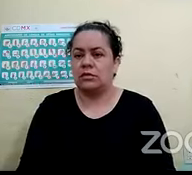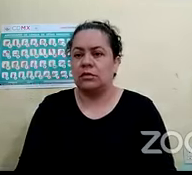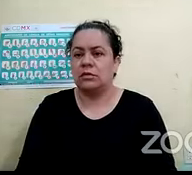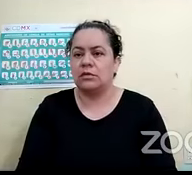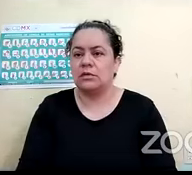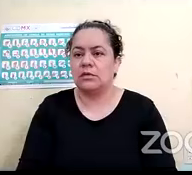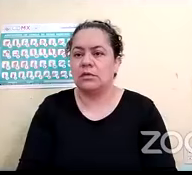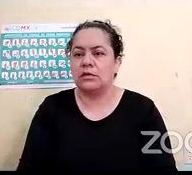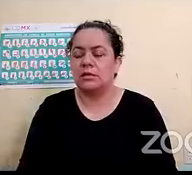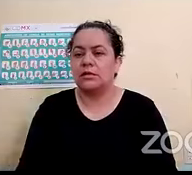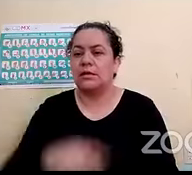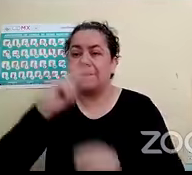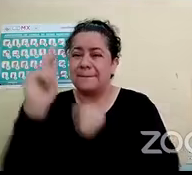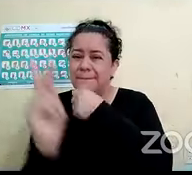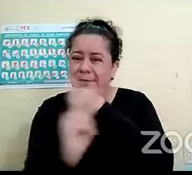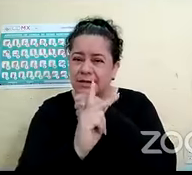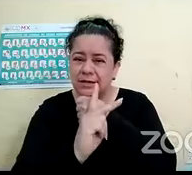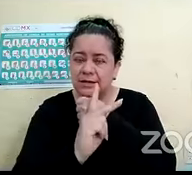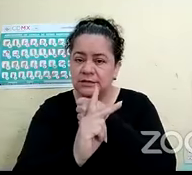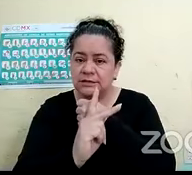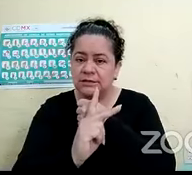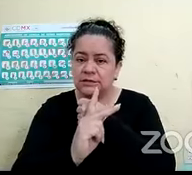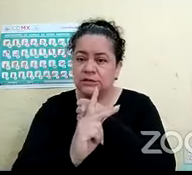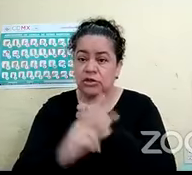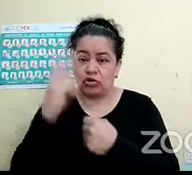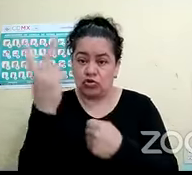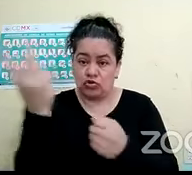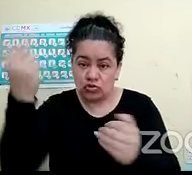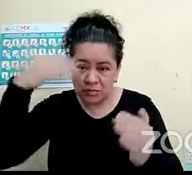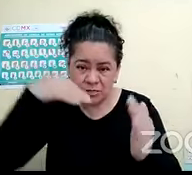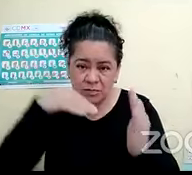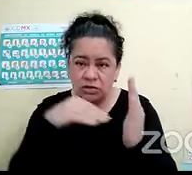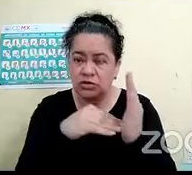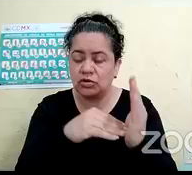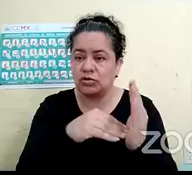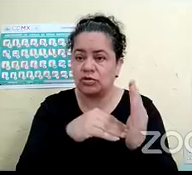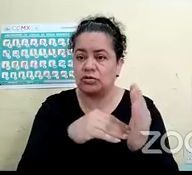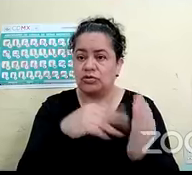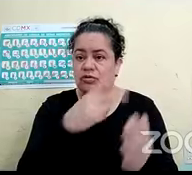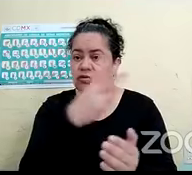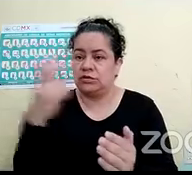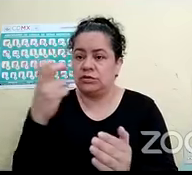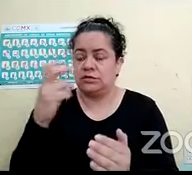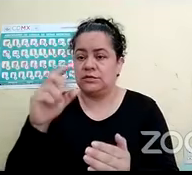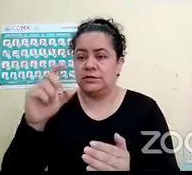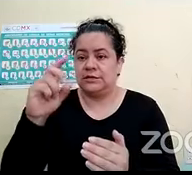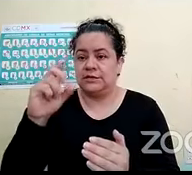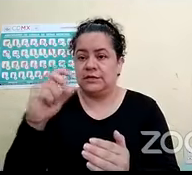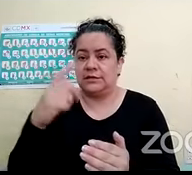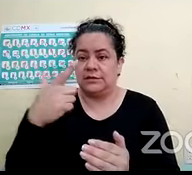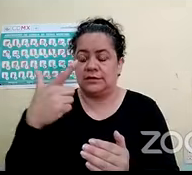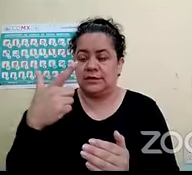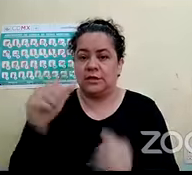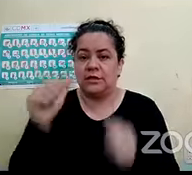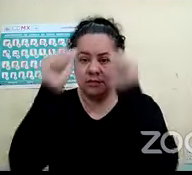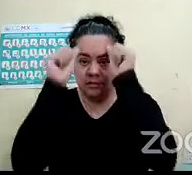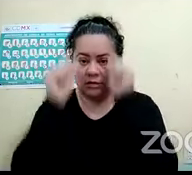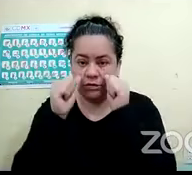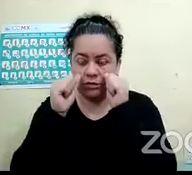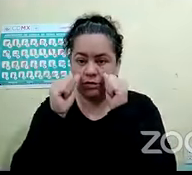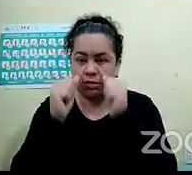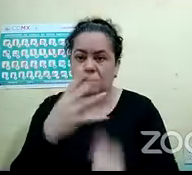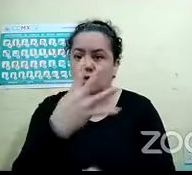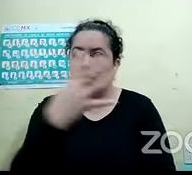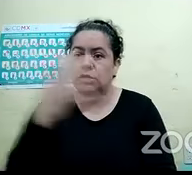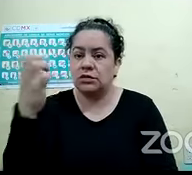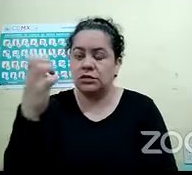el país existen aproximadamente 2.237.000 personas con deficiencia visual y 415